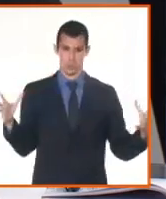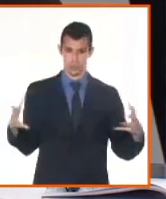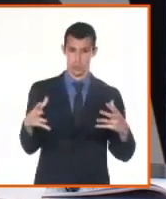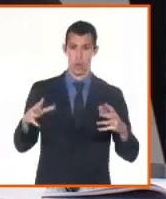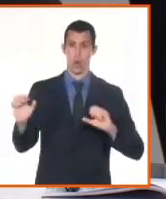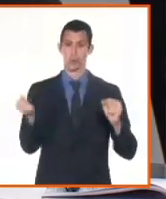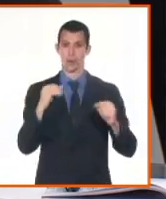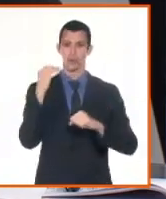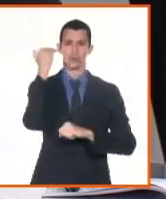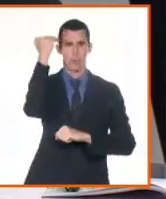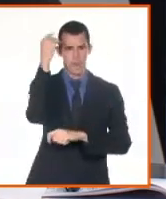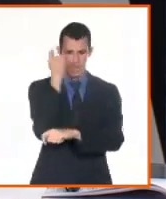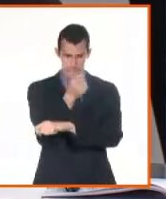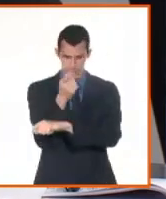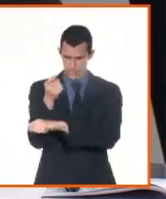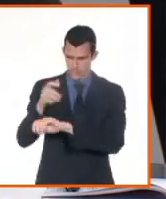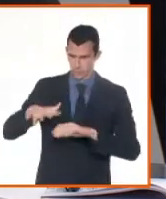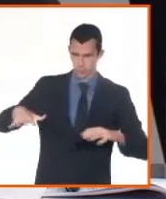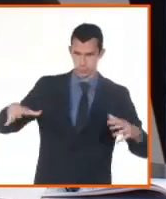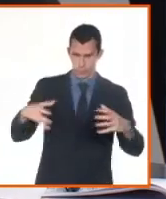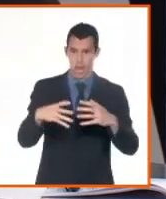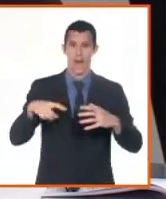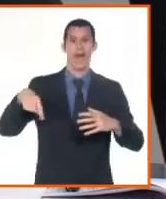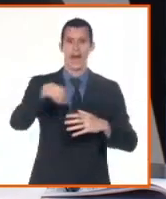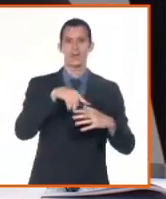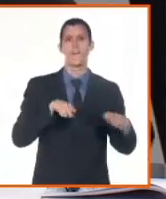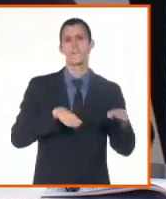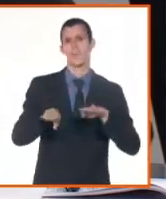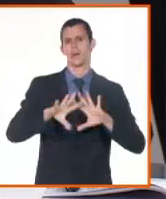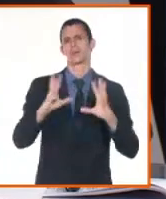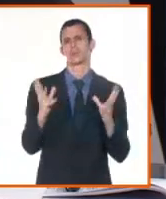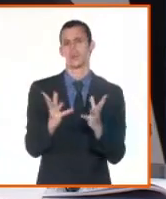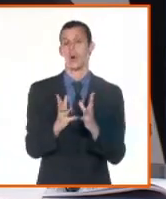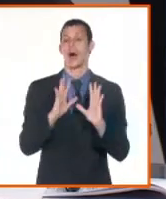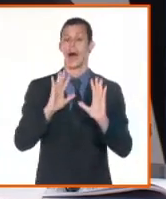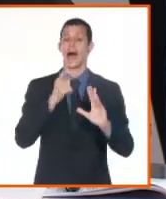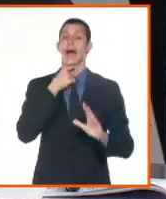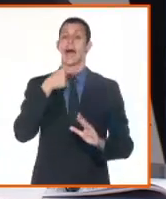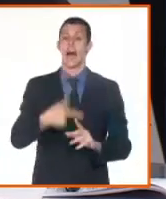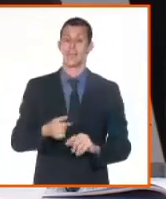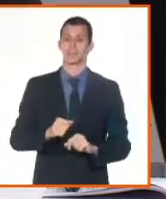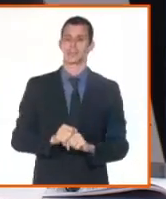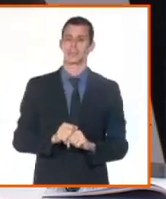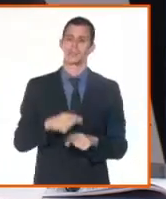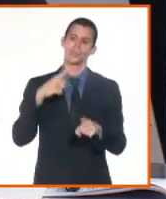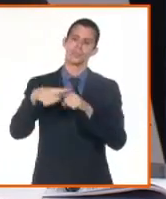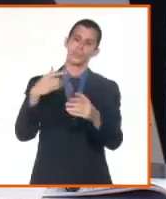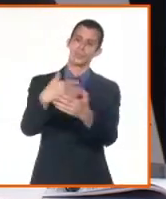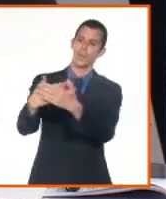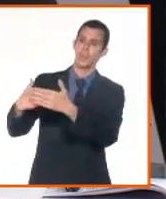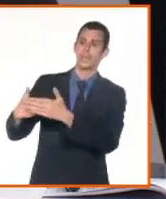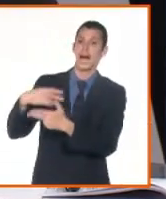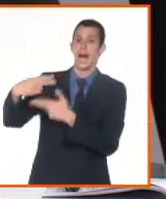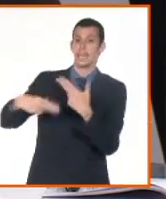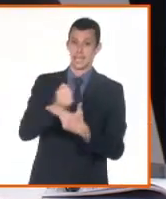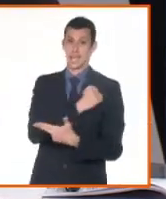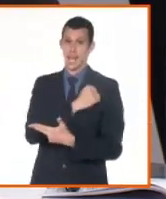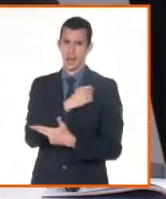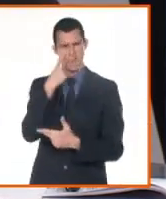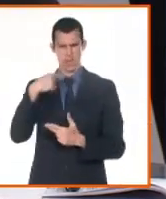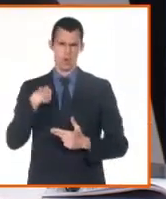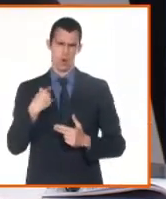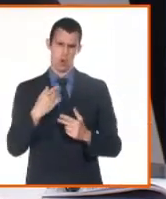está la integración de los registros de la ONEI hacia el registro mercantil. El registro mercantil, ya decía, como